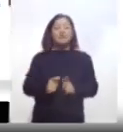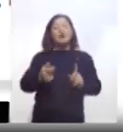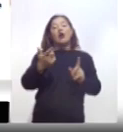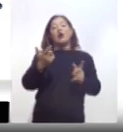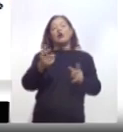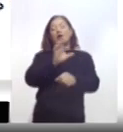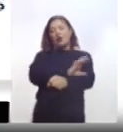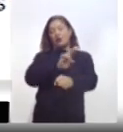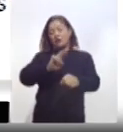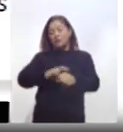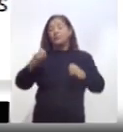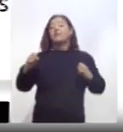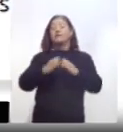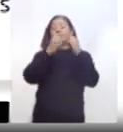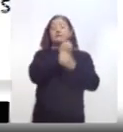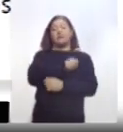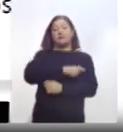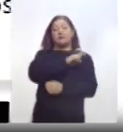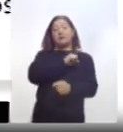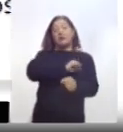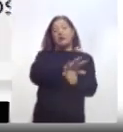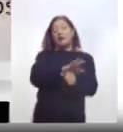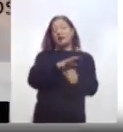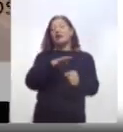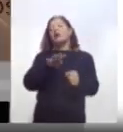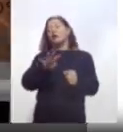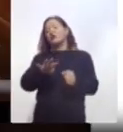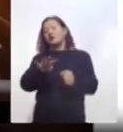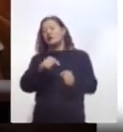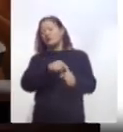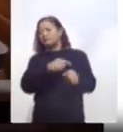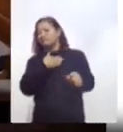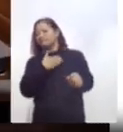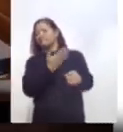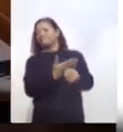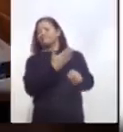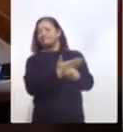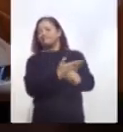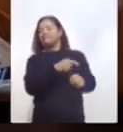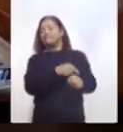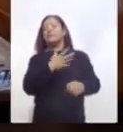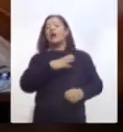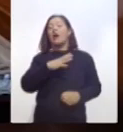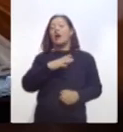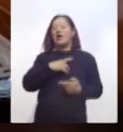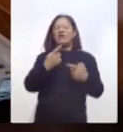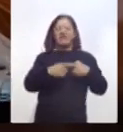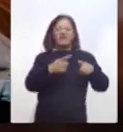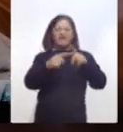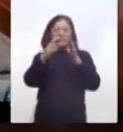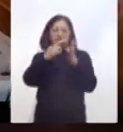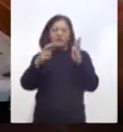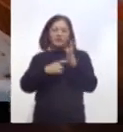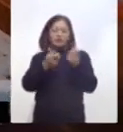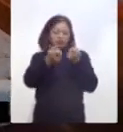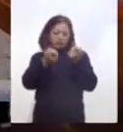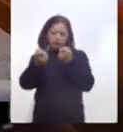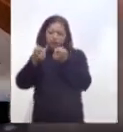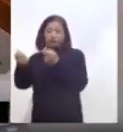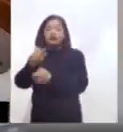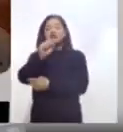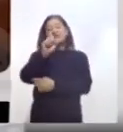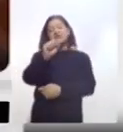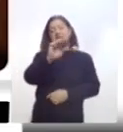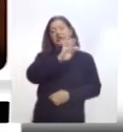Emergencia Sanitaria Nacional contra el COVID-19, donde estableció diversos mecanismos de coordinación con los 60 municipios de la entidad.